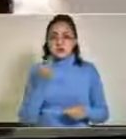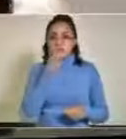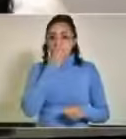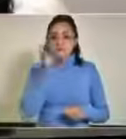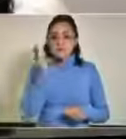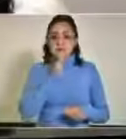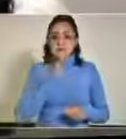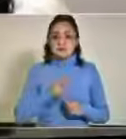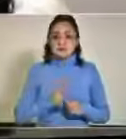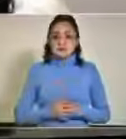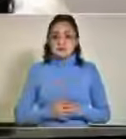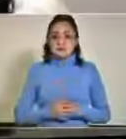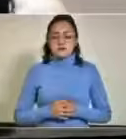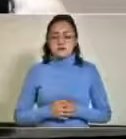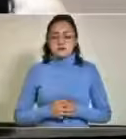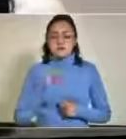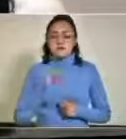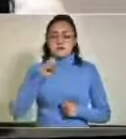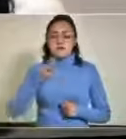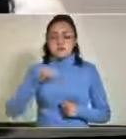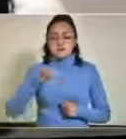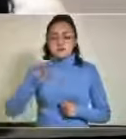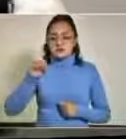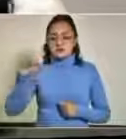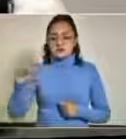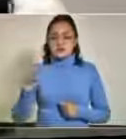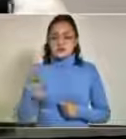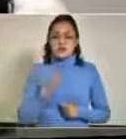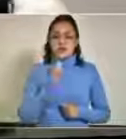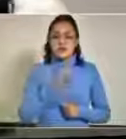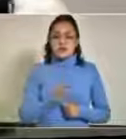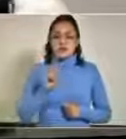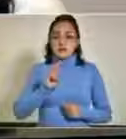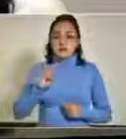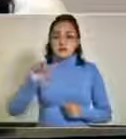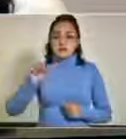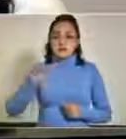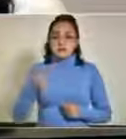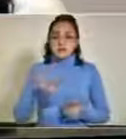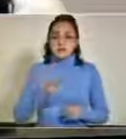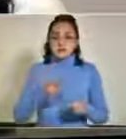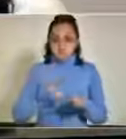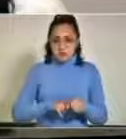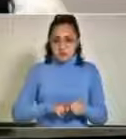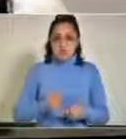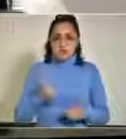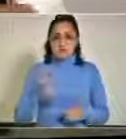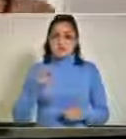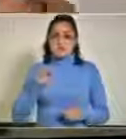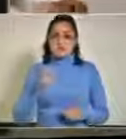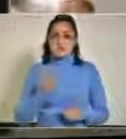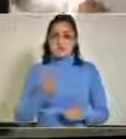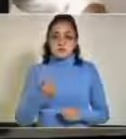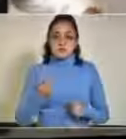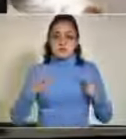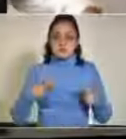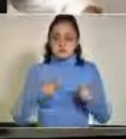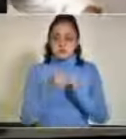de ventilación asistida. El IMSS reporta 336 pacientes hospitalizados y 66